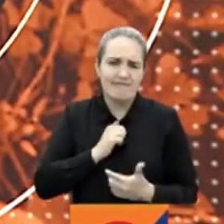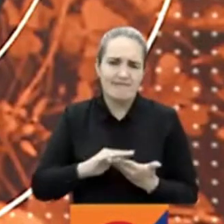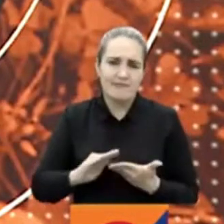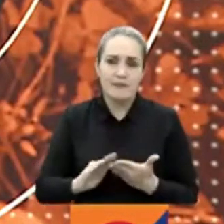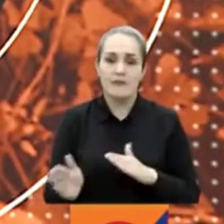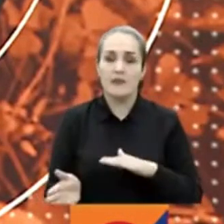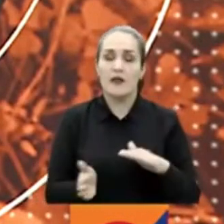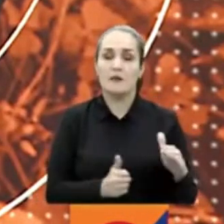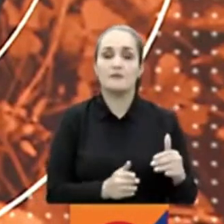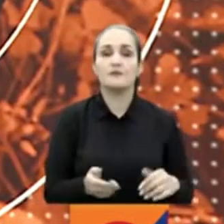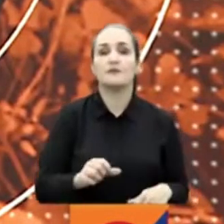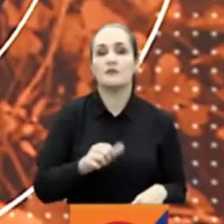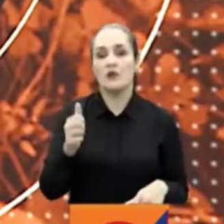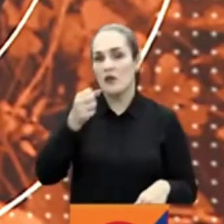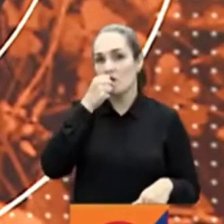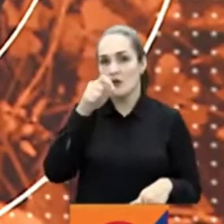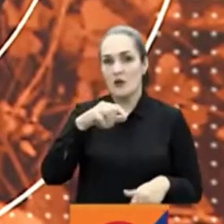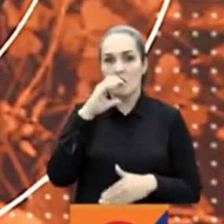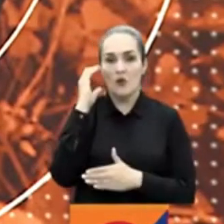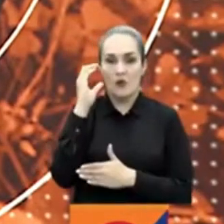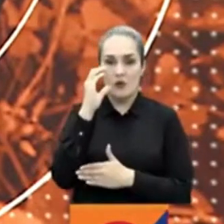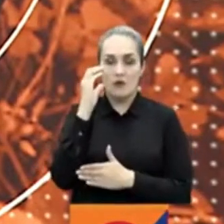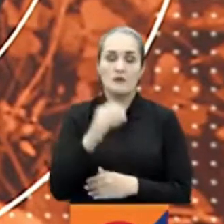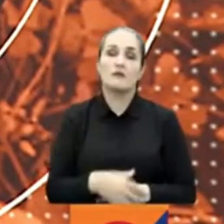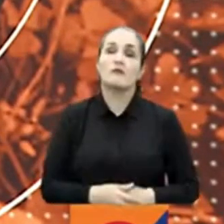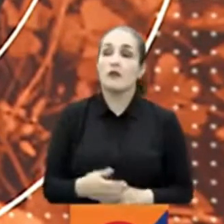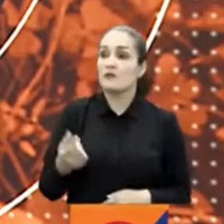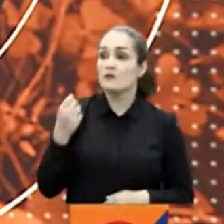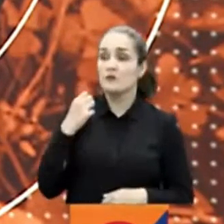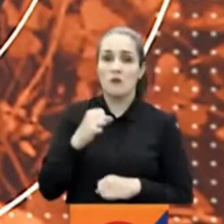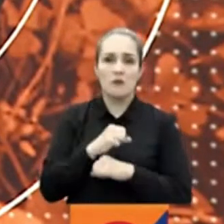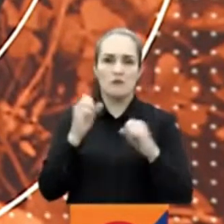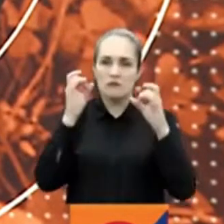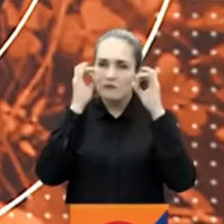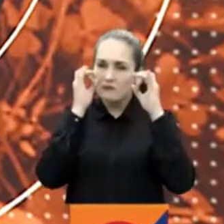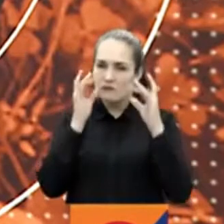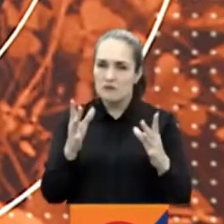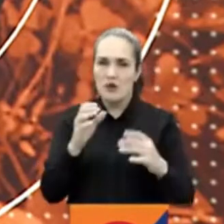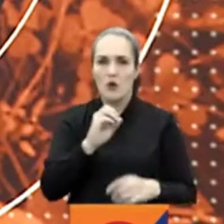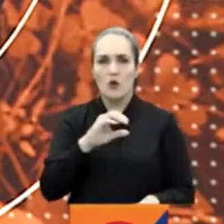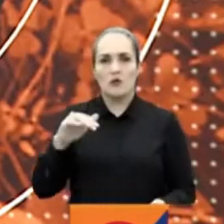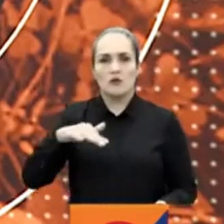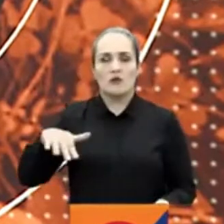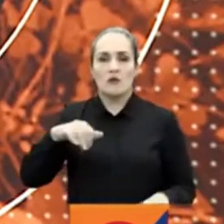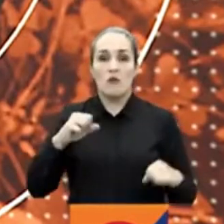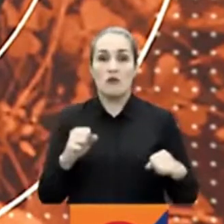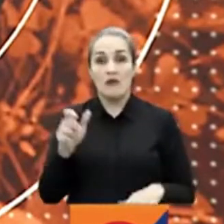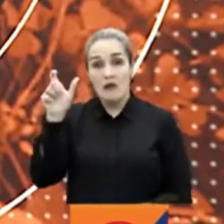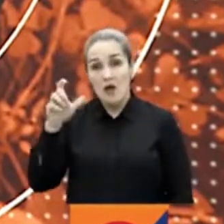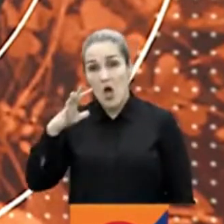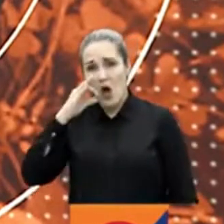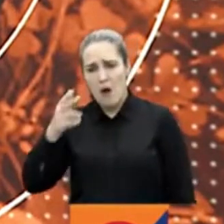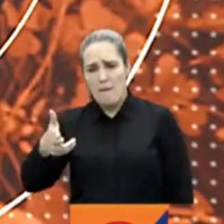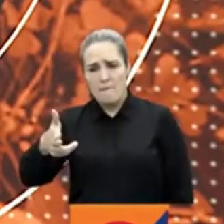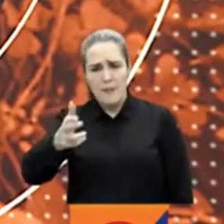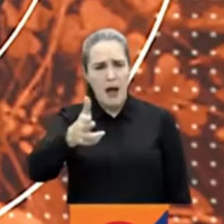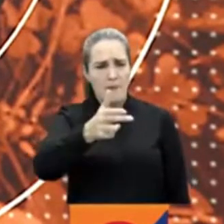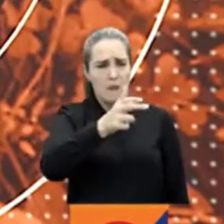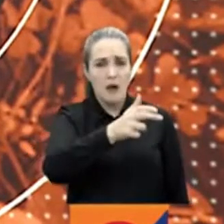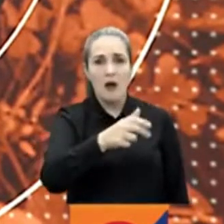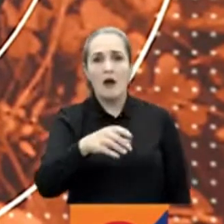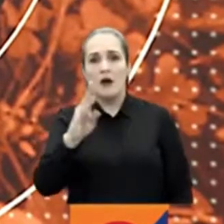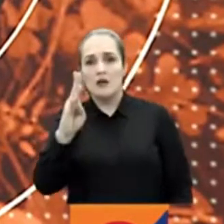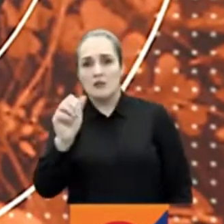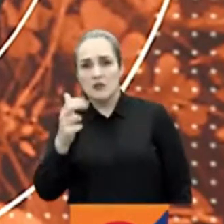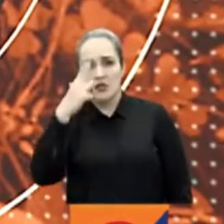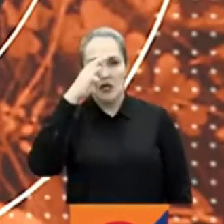Volvemos a Noticias de Colombia, porque esta mañana reportaron una tragedia en el occidente de Bogotá. Un hombre asesinó a tres integrantes de